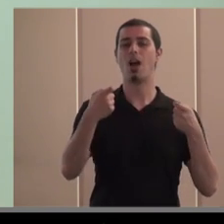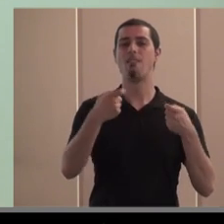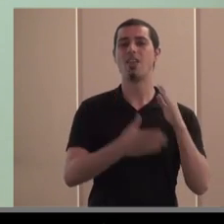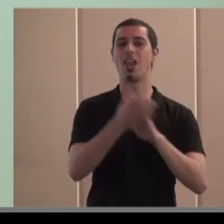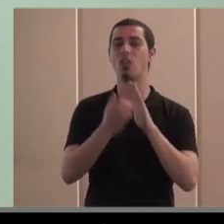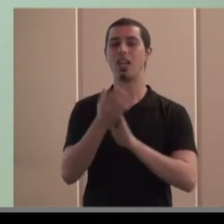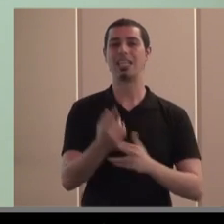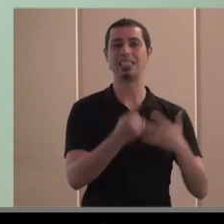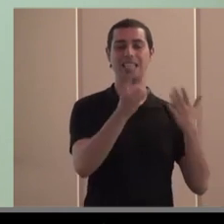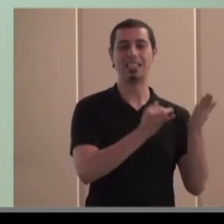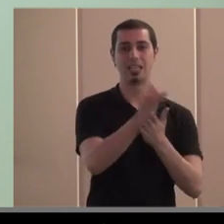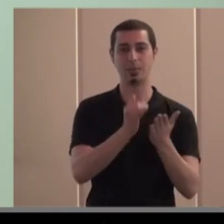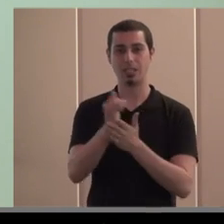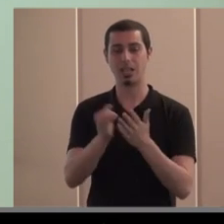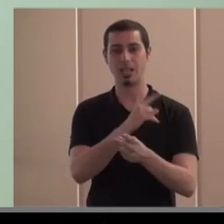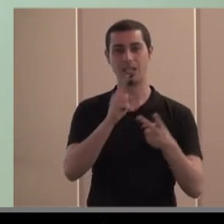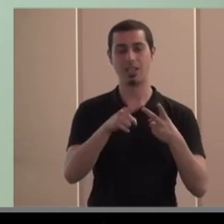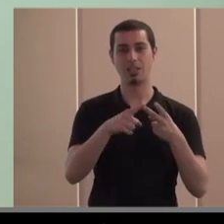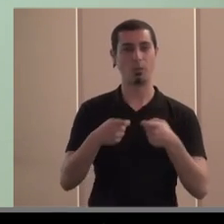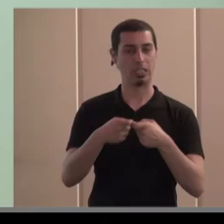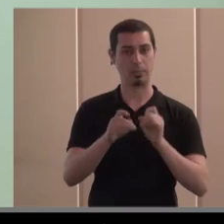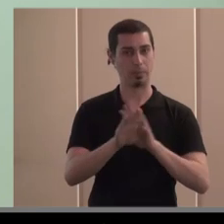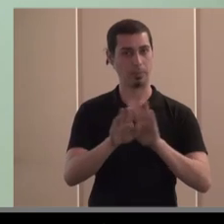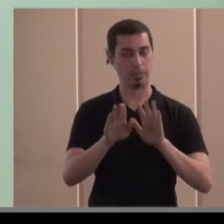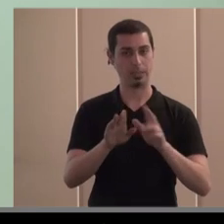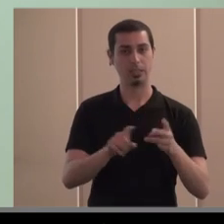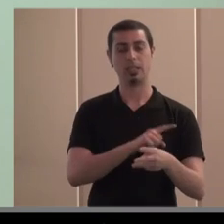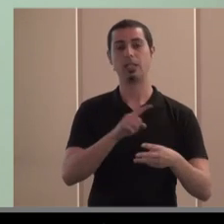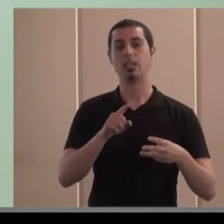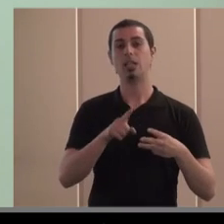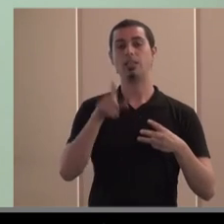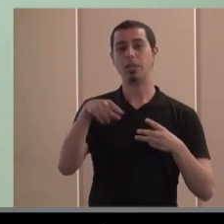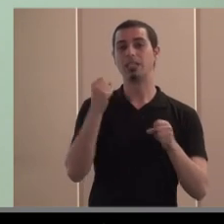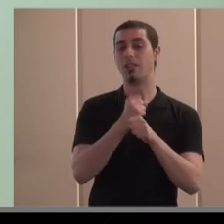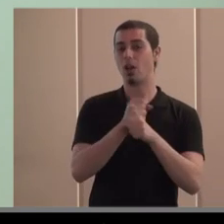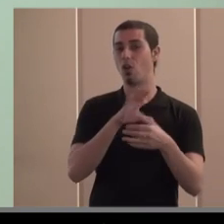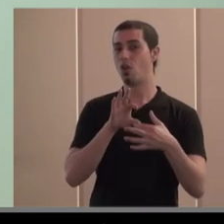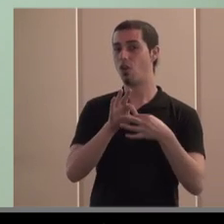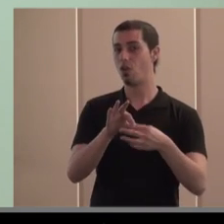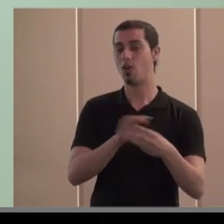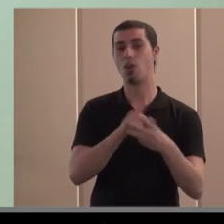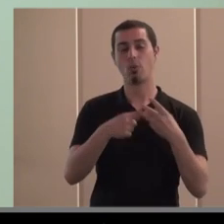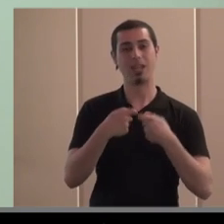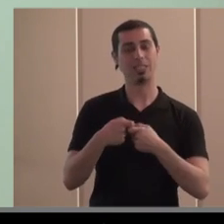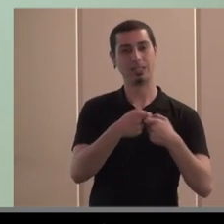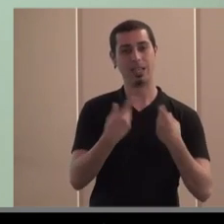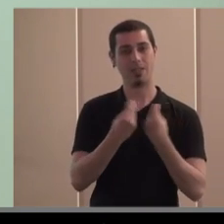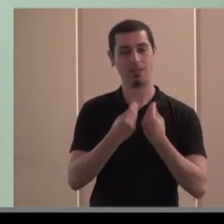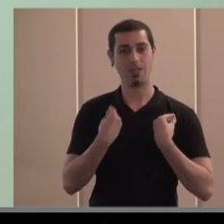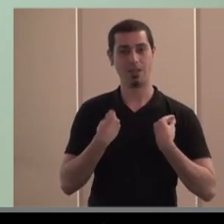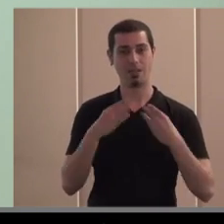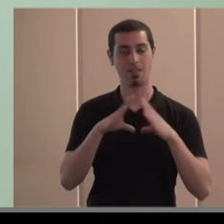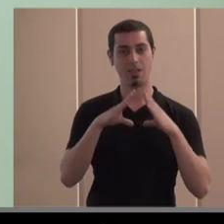agroalimentarias agrarias sólo de cooperativas trabajo asociado cooperativas de viviendas cooperativas